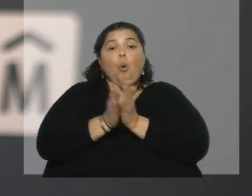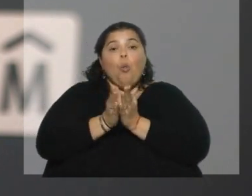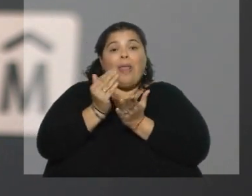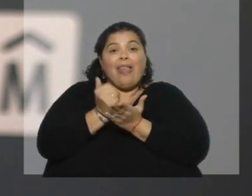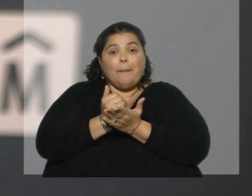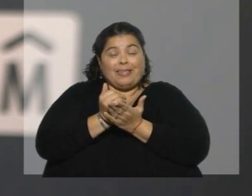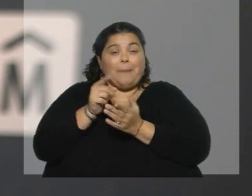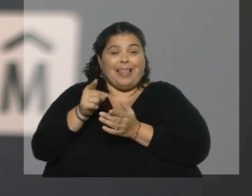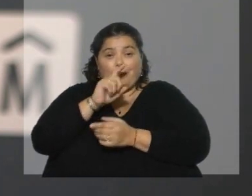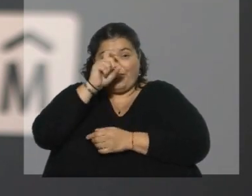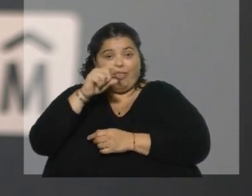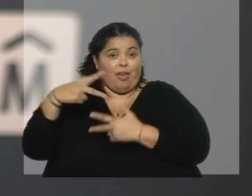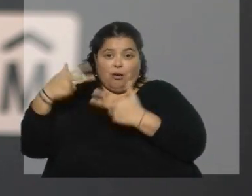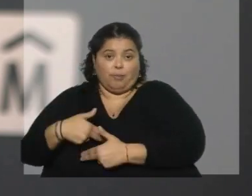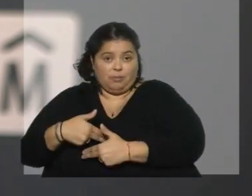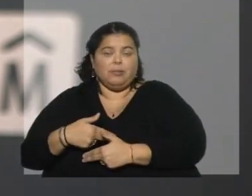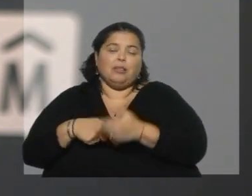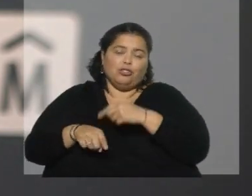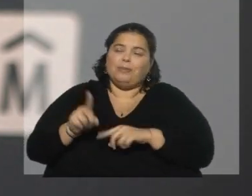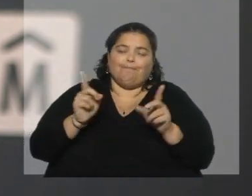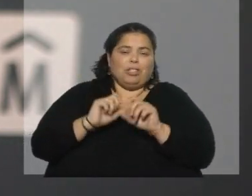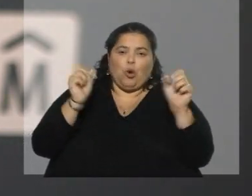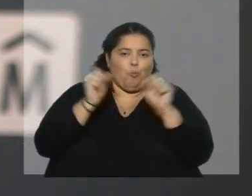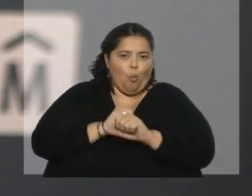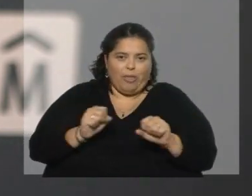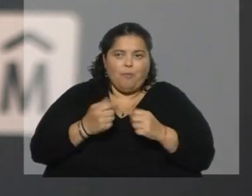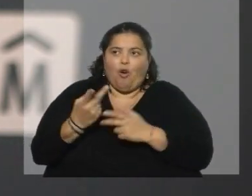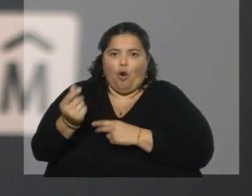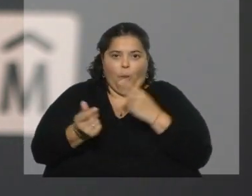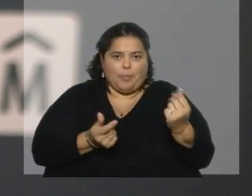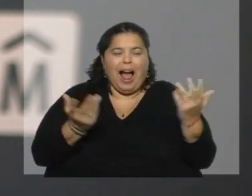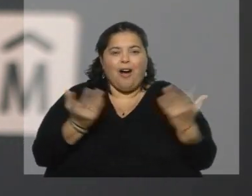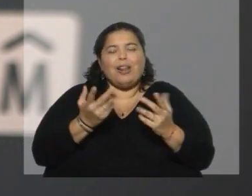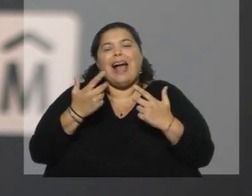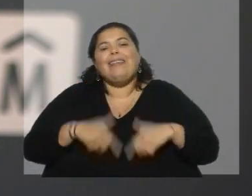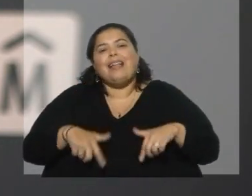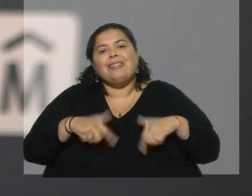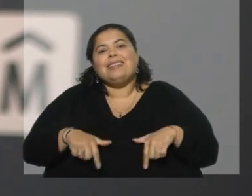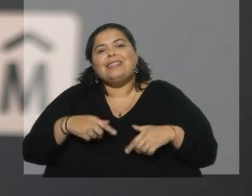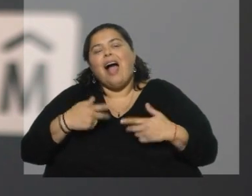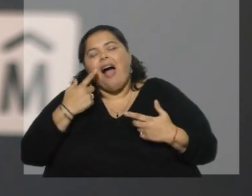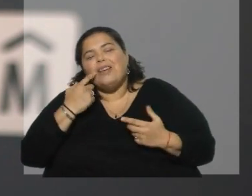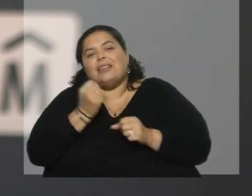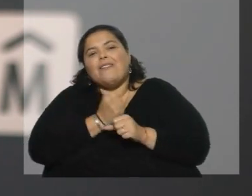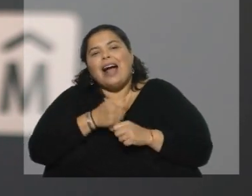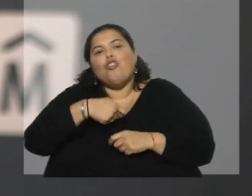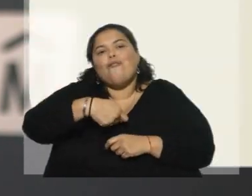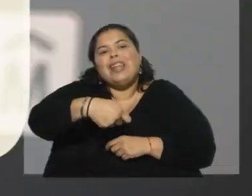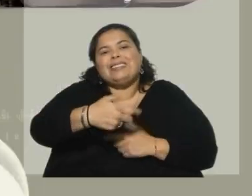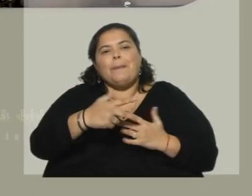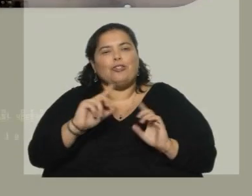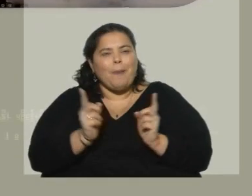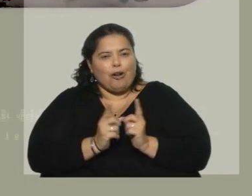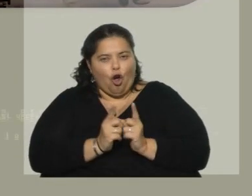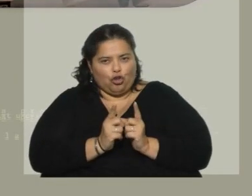Departamental. Hoy en día, la Intendencia está trabajando en lo que es un financiamiento alternativo de corto plazo, que es un